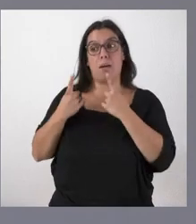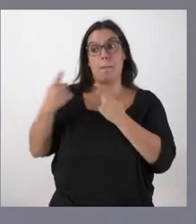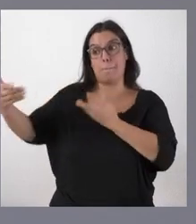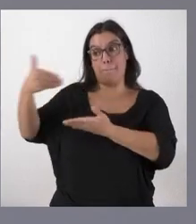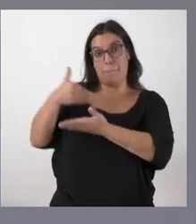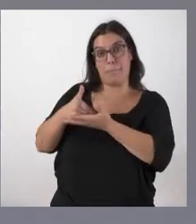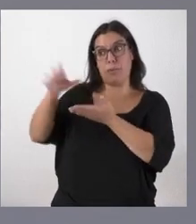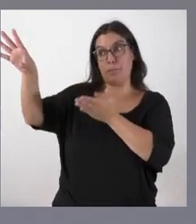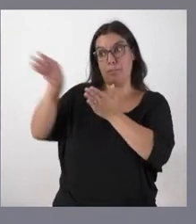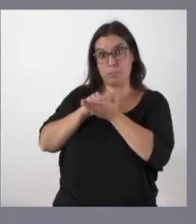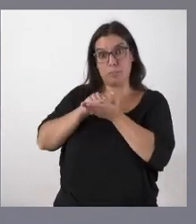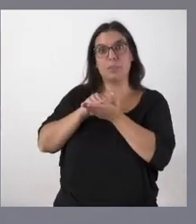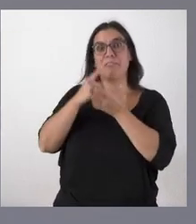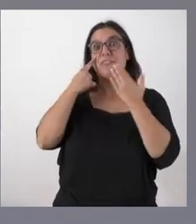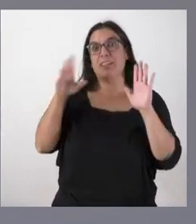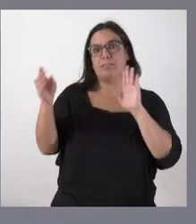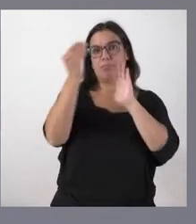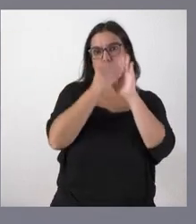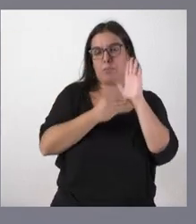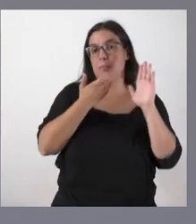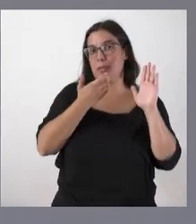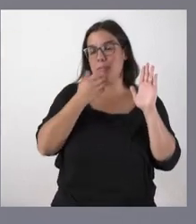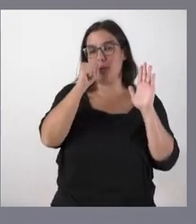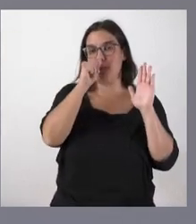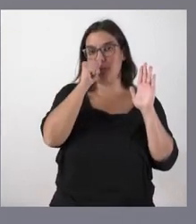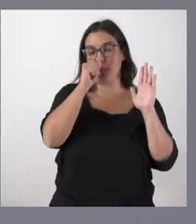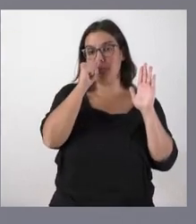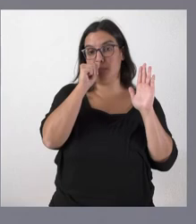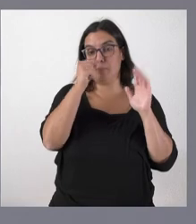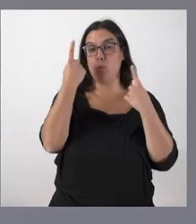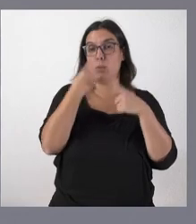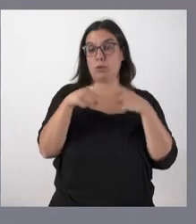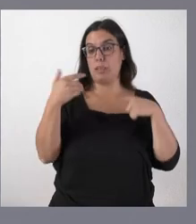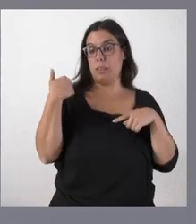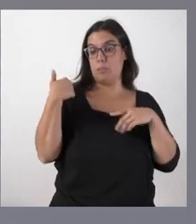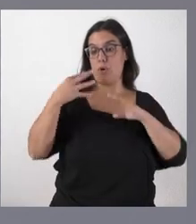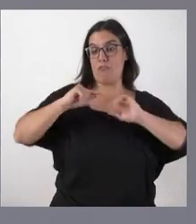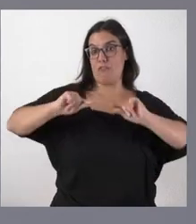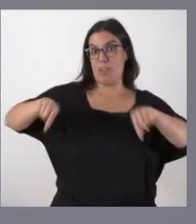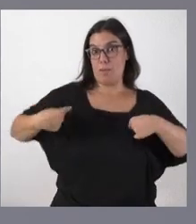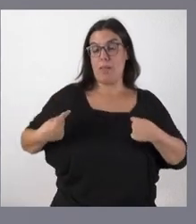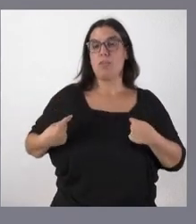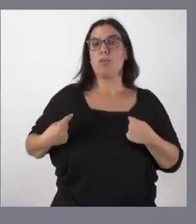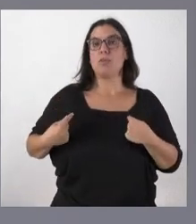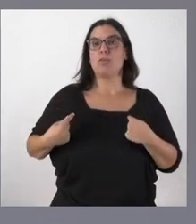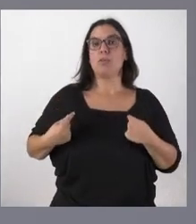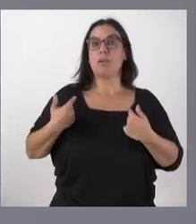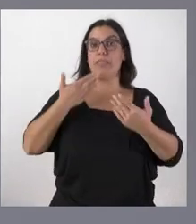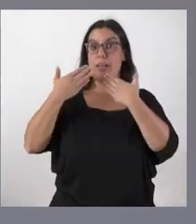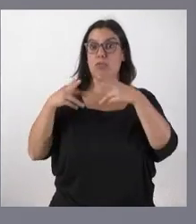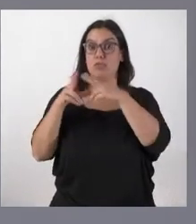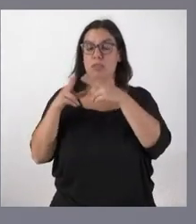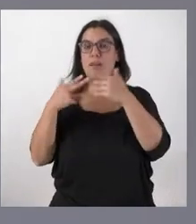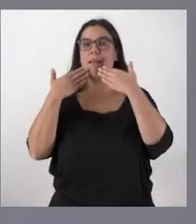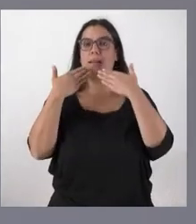ellos manifiestan se van a tener en cuenta es que uno de los elementos más recientes de firmas de acuerdos de diálogos sociales es el tiene que ver con el acuerdo